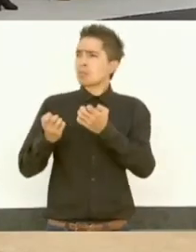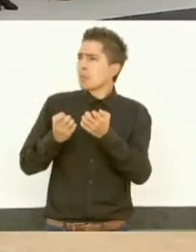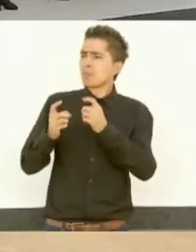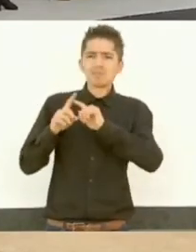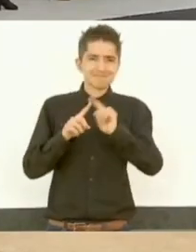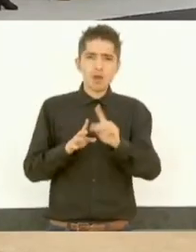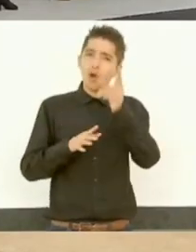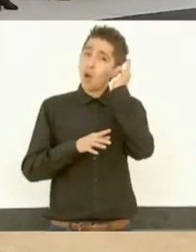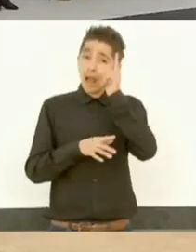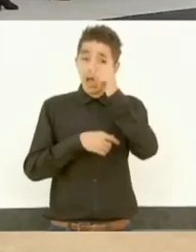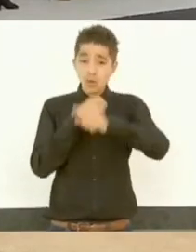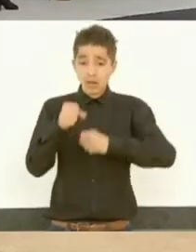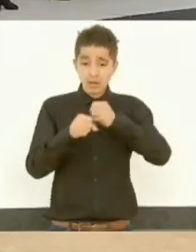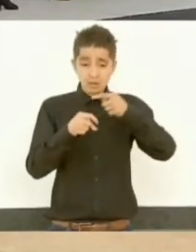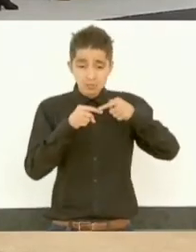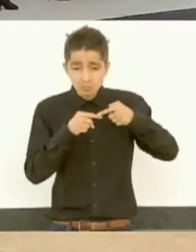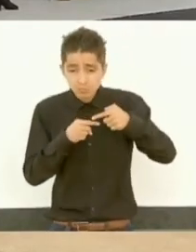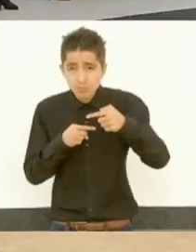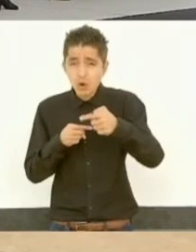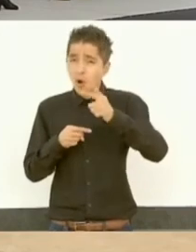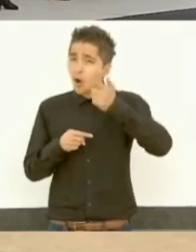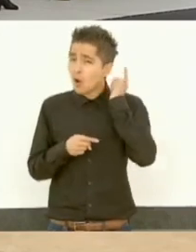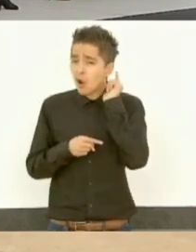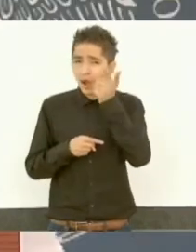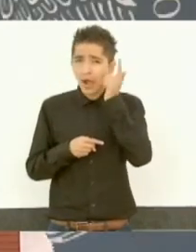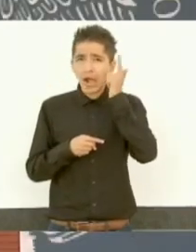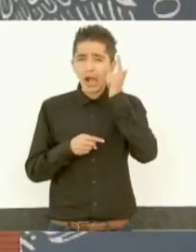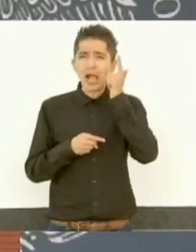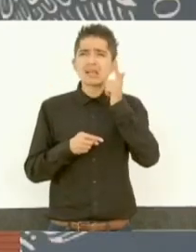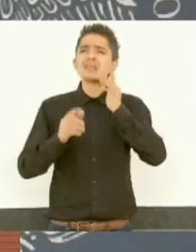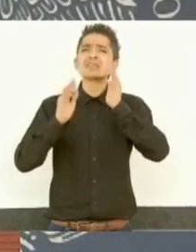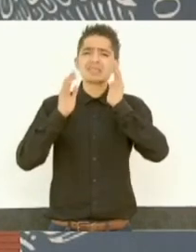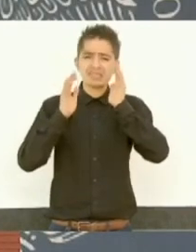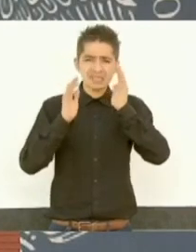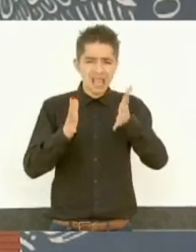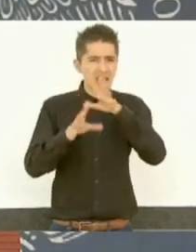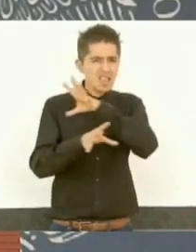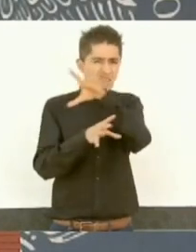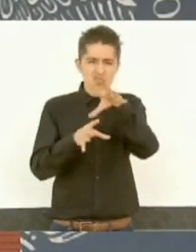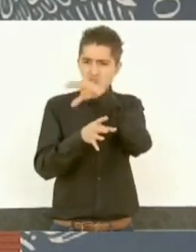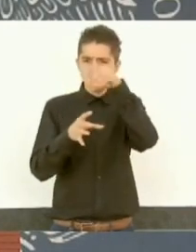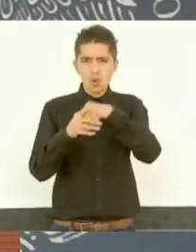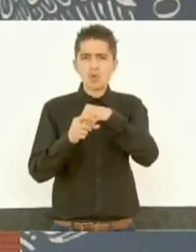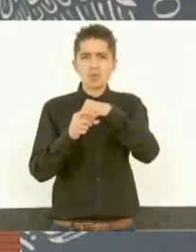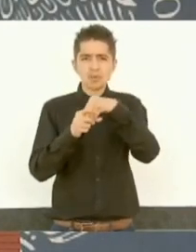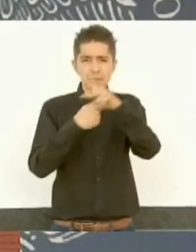finales de este año ya tengamos todos los cuarteles,